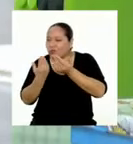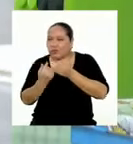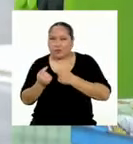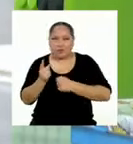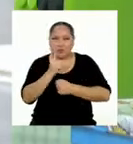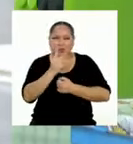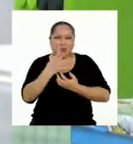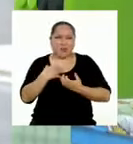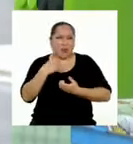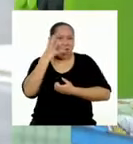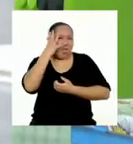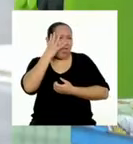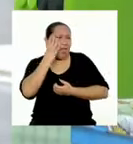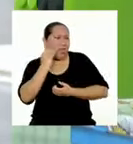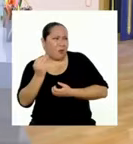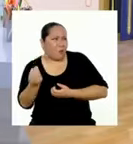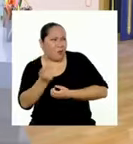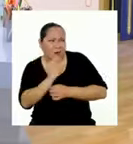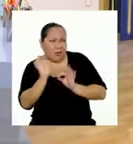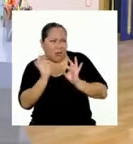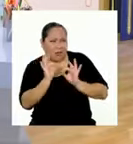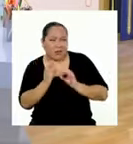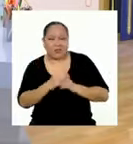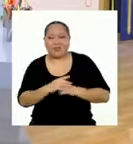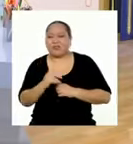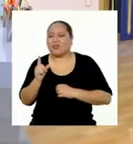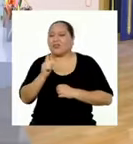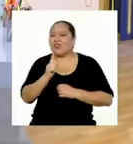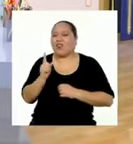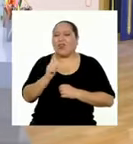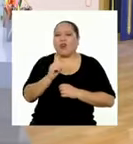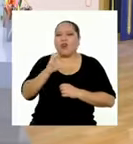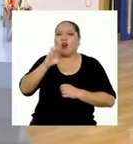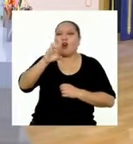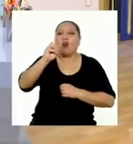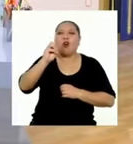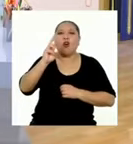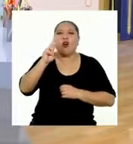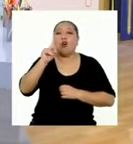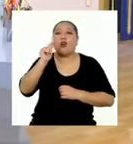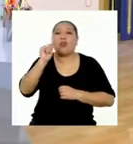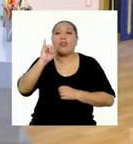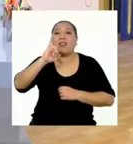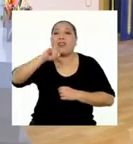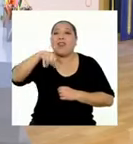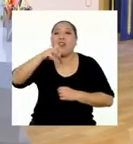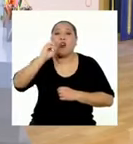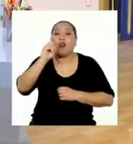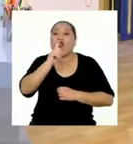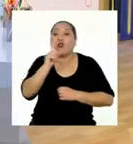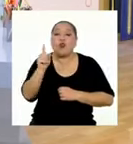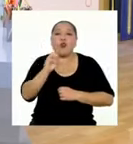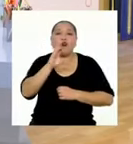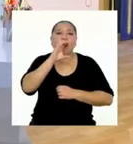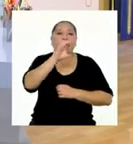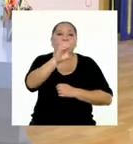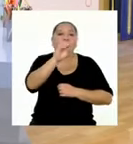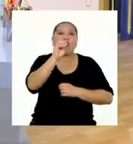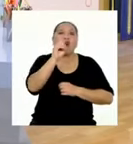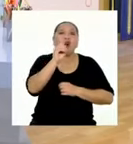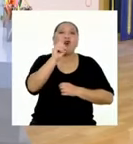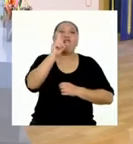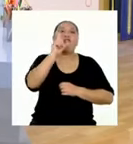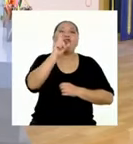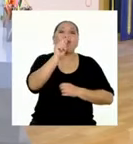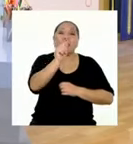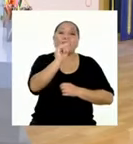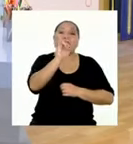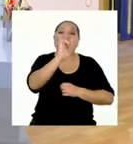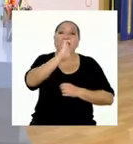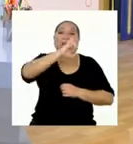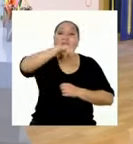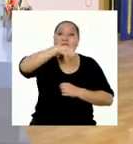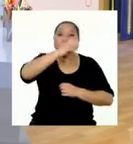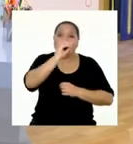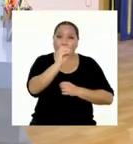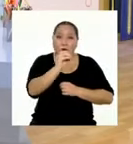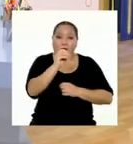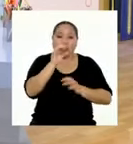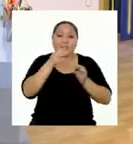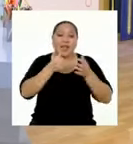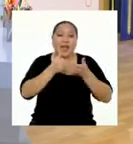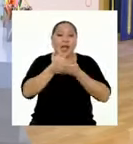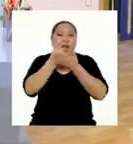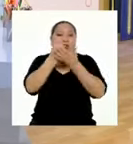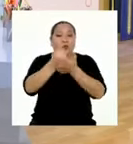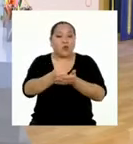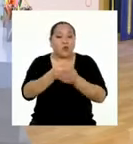No me siento preparado aún. No, Tocino. La lista de cotejo es la que nos ayuda a revisar nuestra